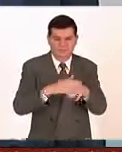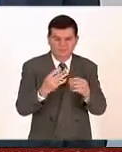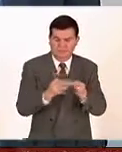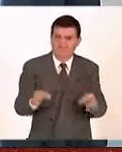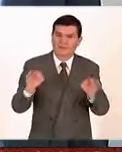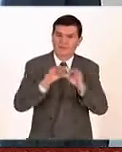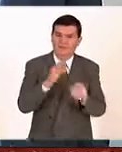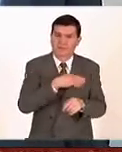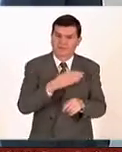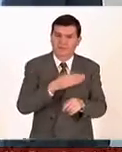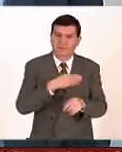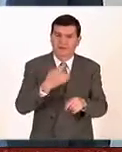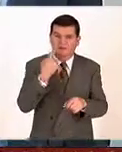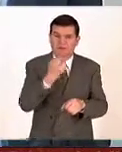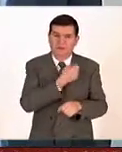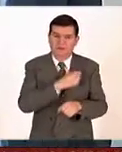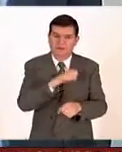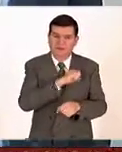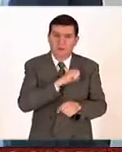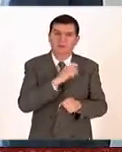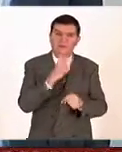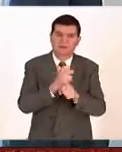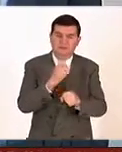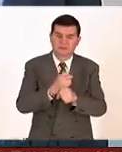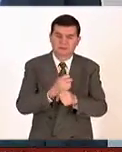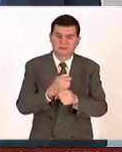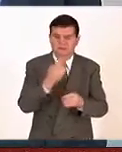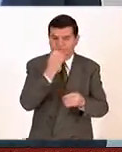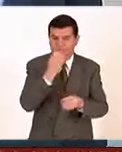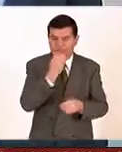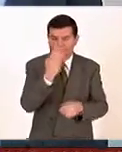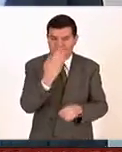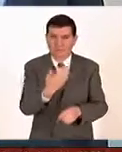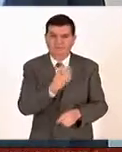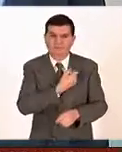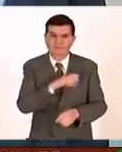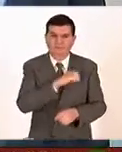muy, muy buenos sobre la salud. Y tercero, alimentarnos sanamente. Gracias. Gracias.